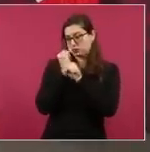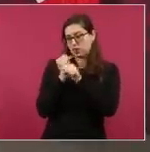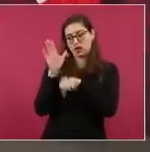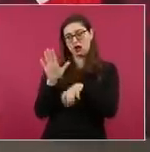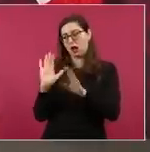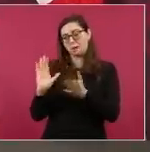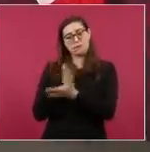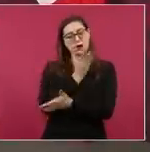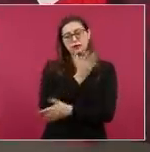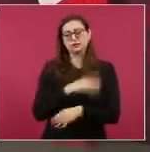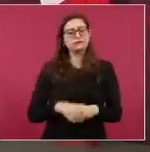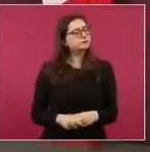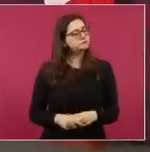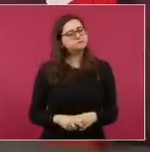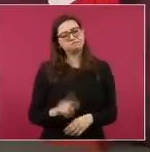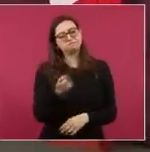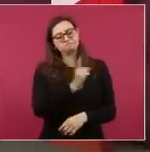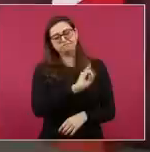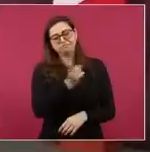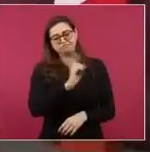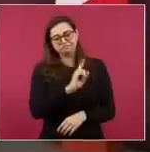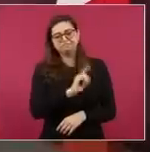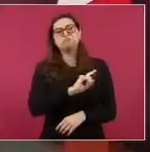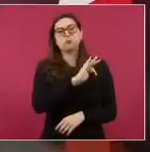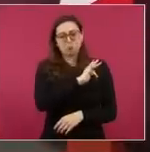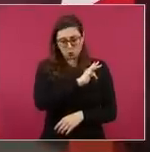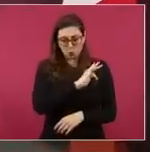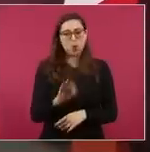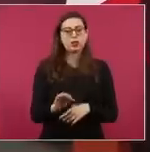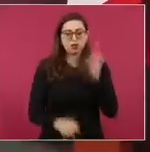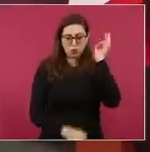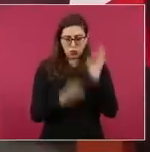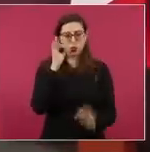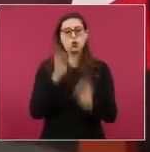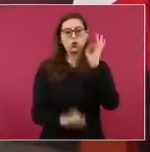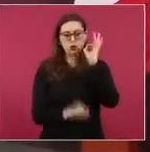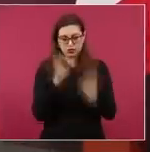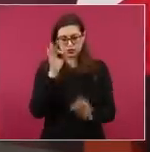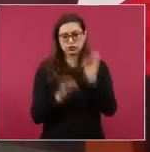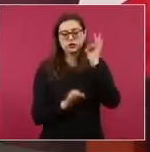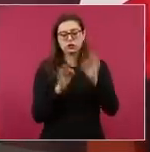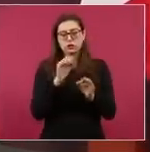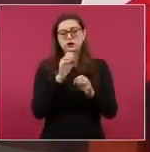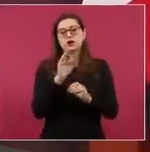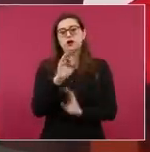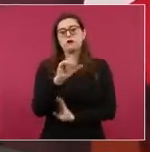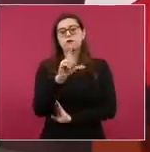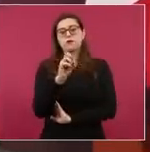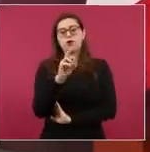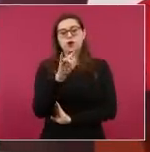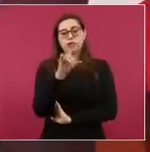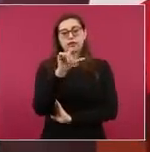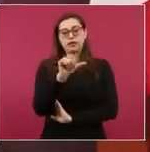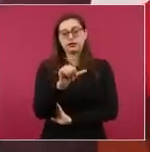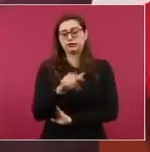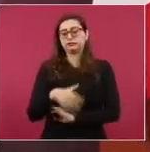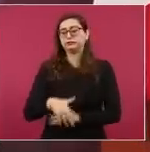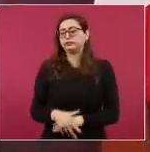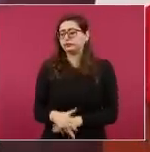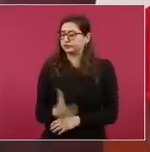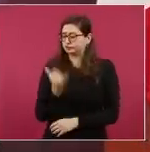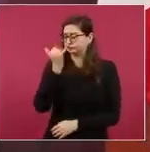de que sí aplicaba el presentar la denuncia en Florida, porque ellos decían si los actos se